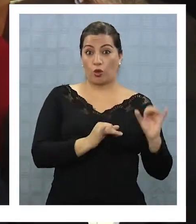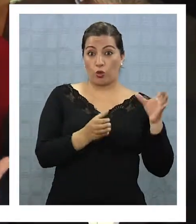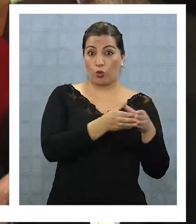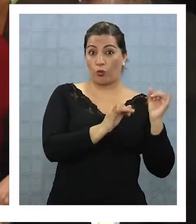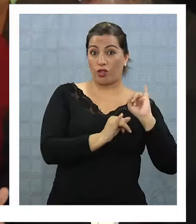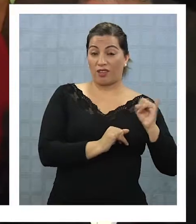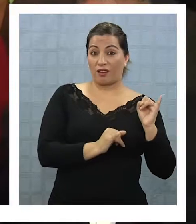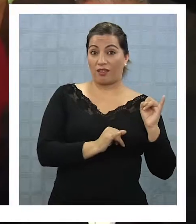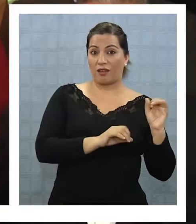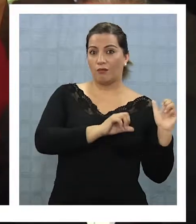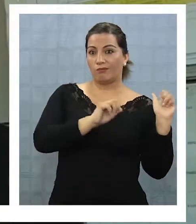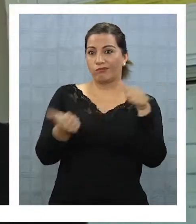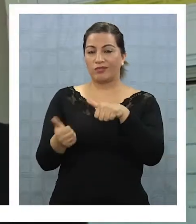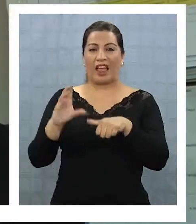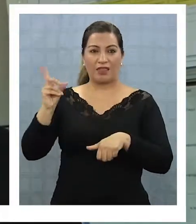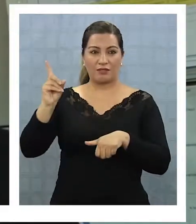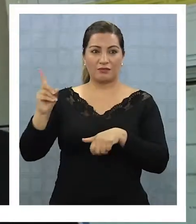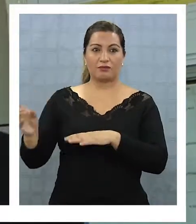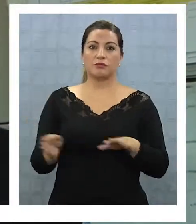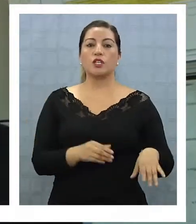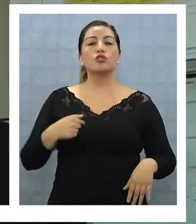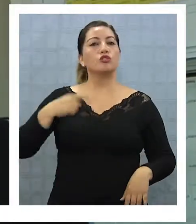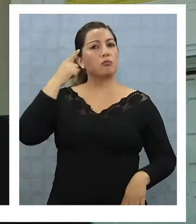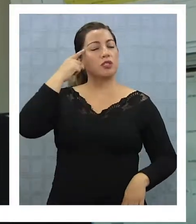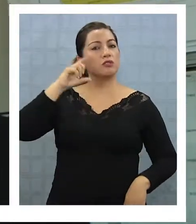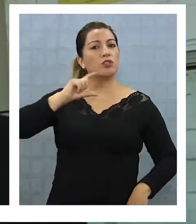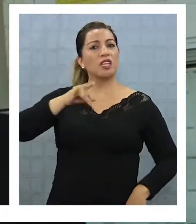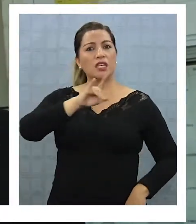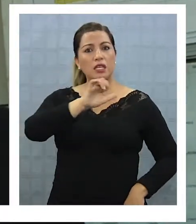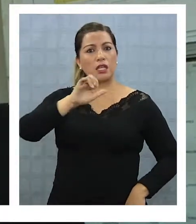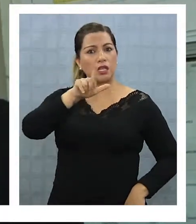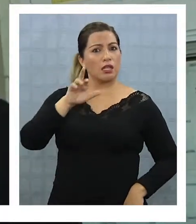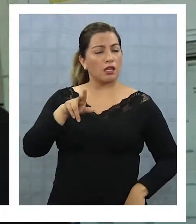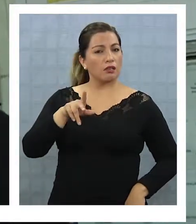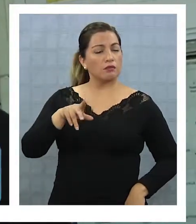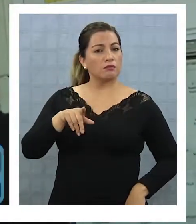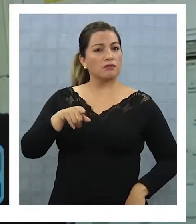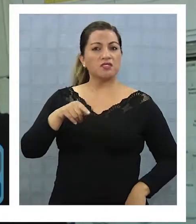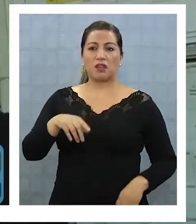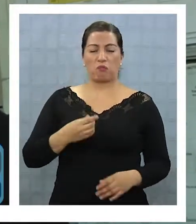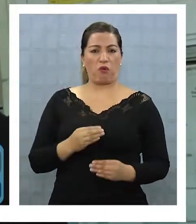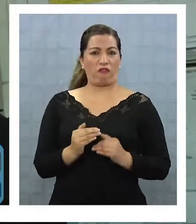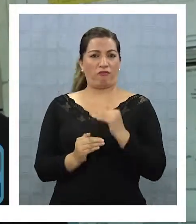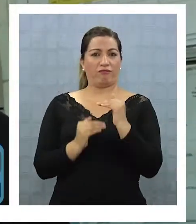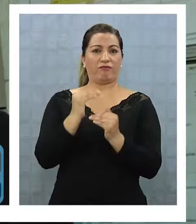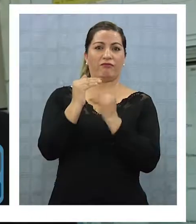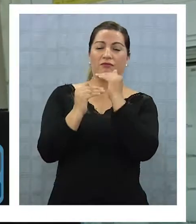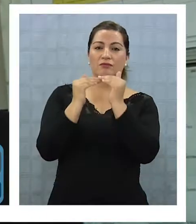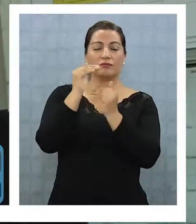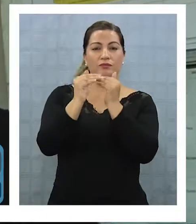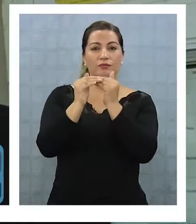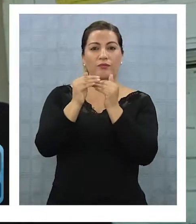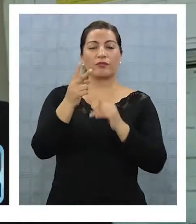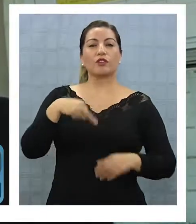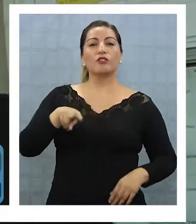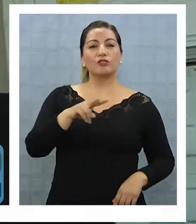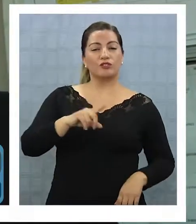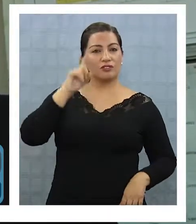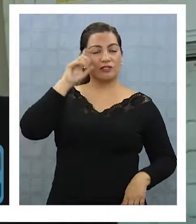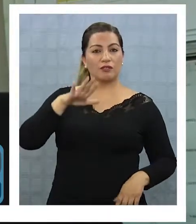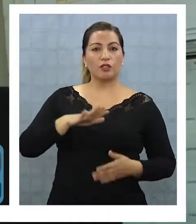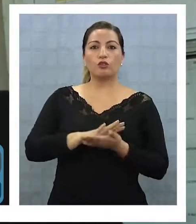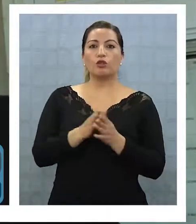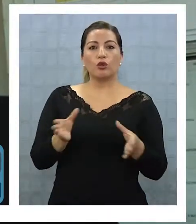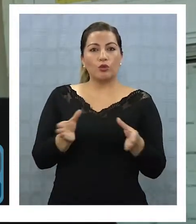Guillier se está posesionando dentro del espacio de la centro izquierda. Hemos hecho una lectura clarita que todos los